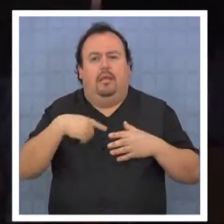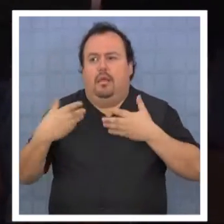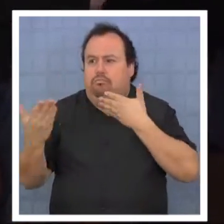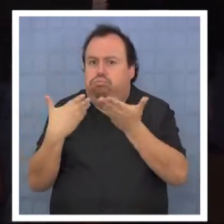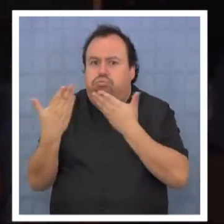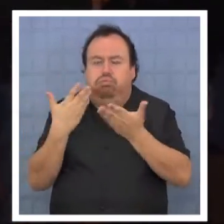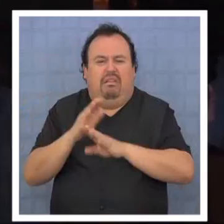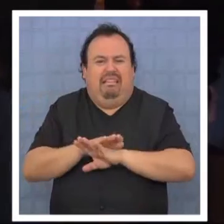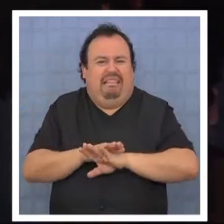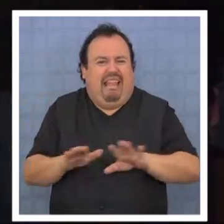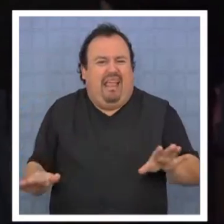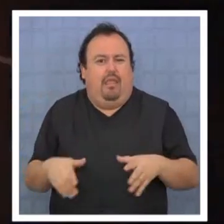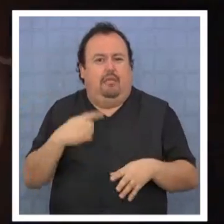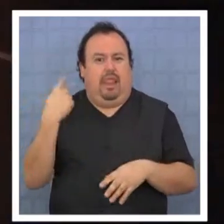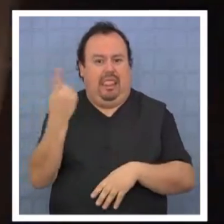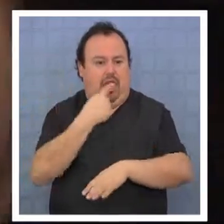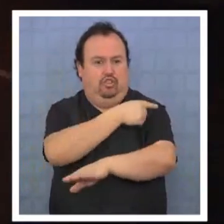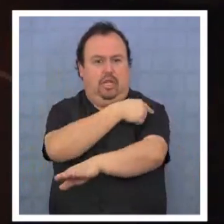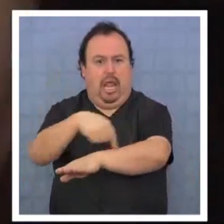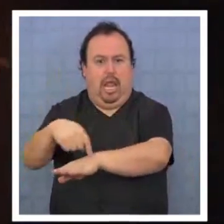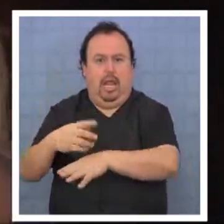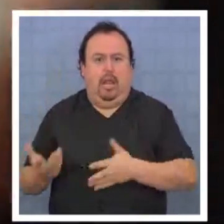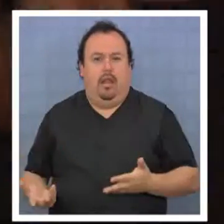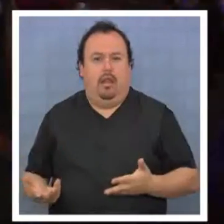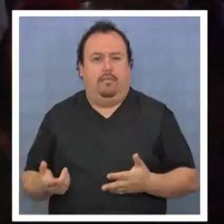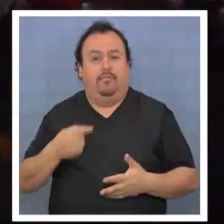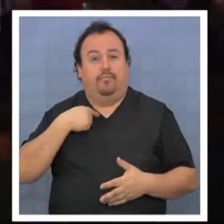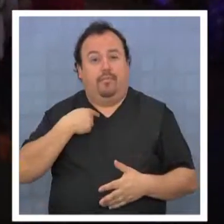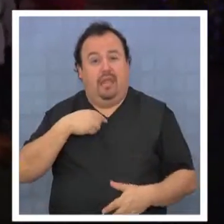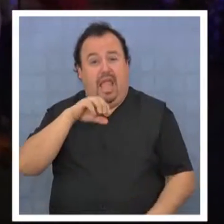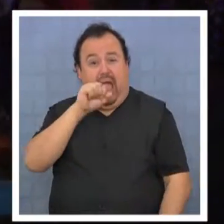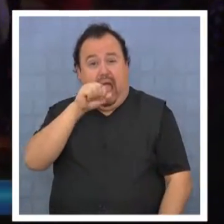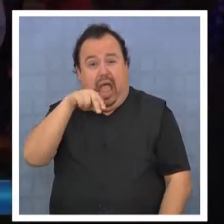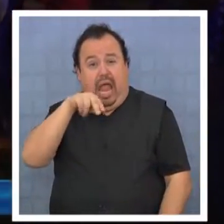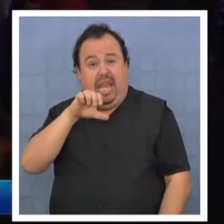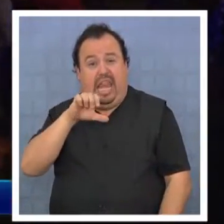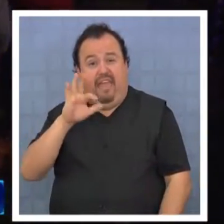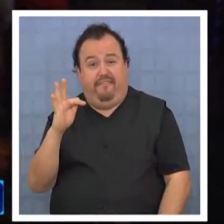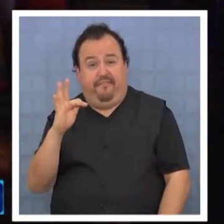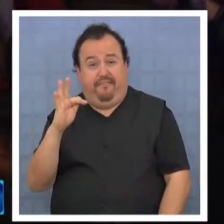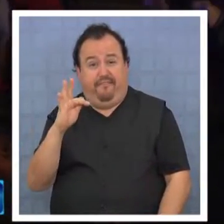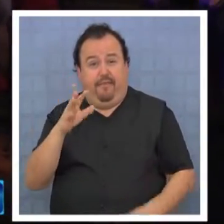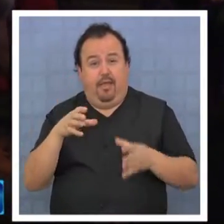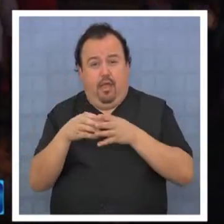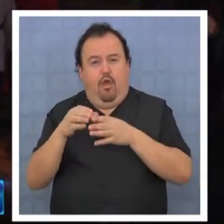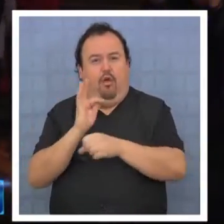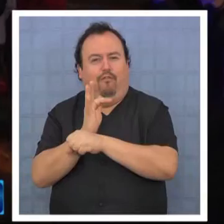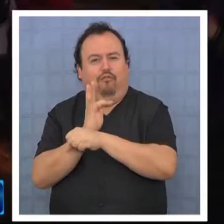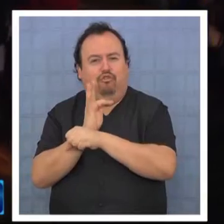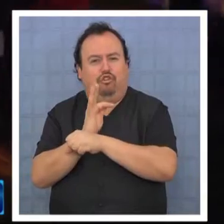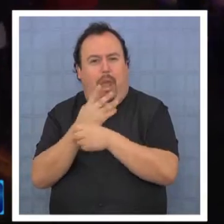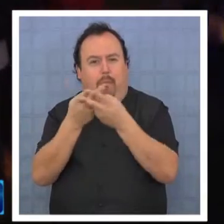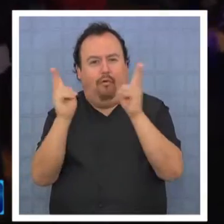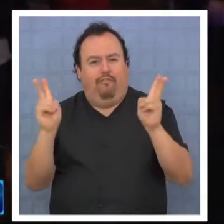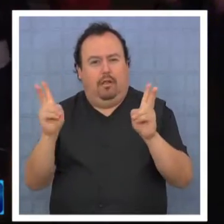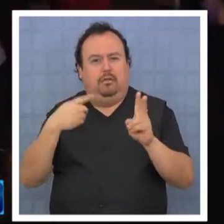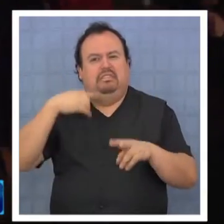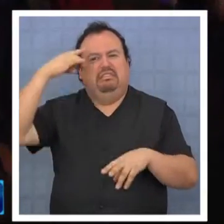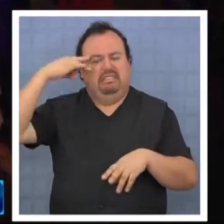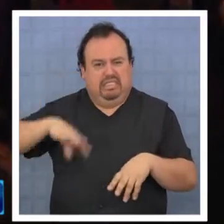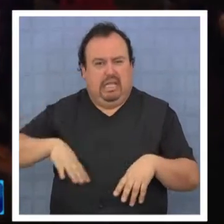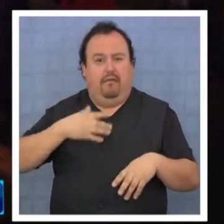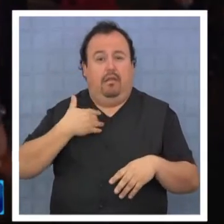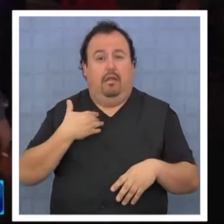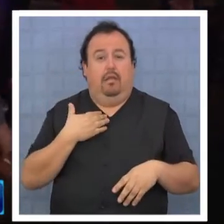con la mesa de diálogo que tenemos nosotros a nivel nacional. Nosotros como ANEP ya estamos delante como funcionarios públicos, porque sabemos y estamos